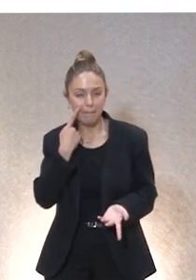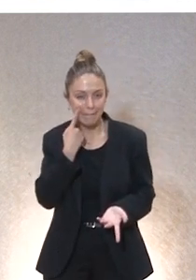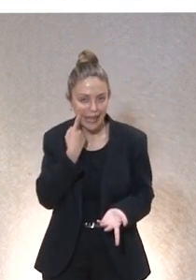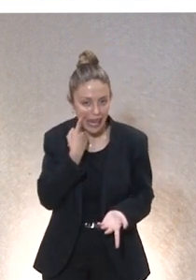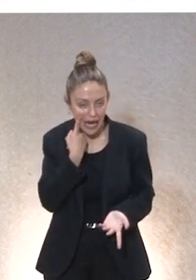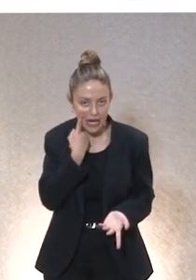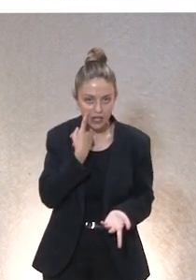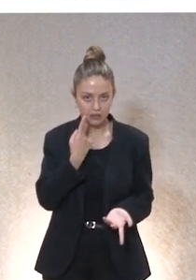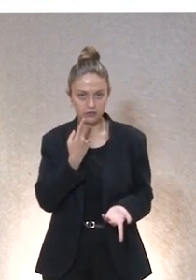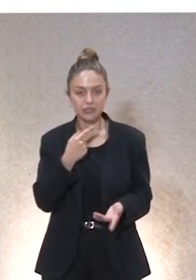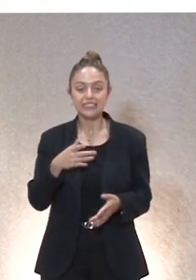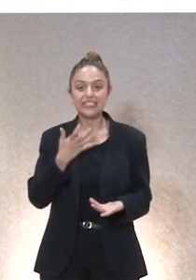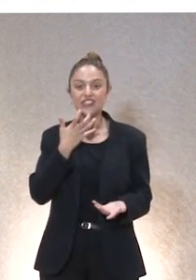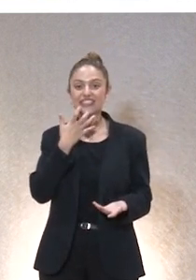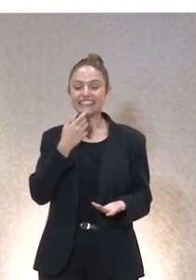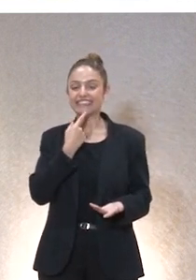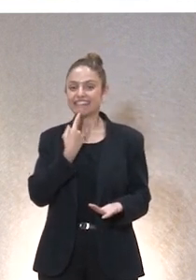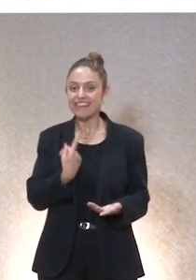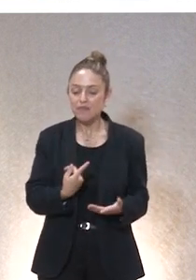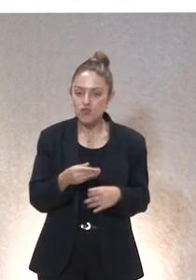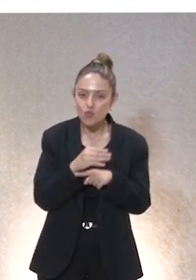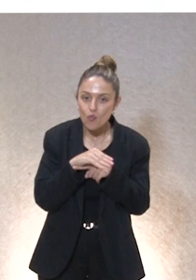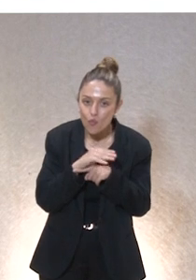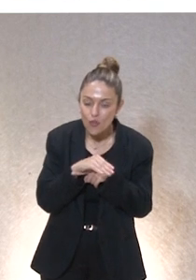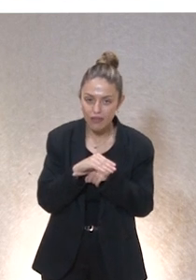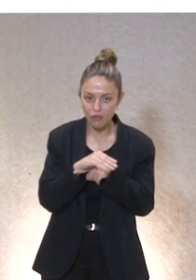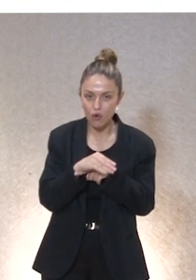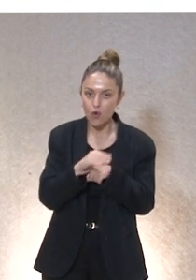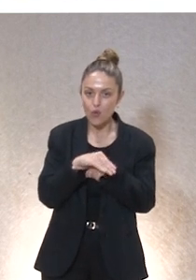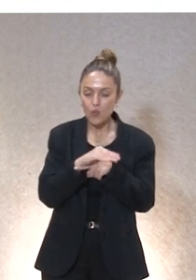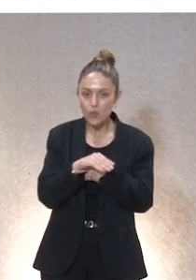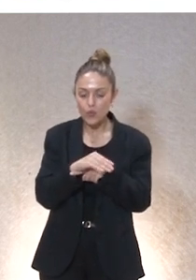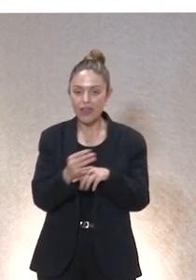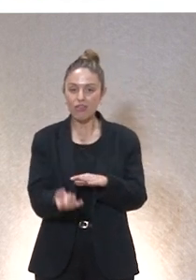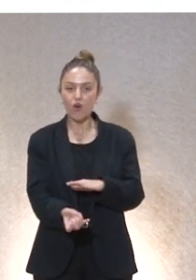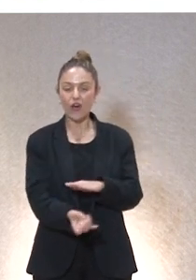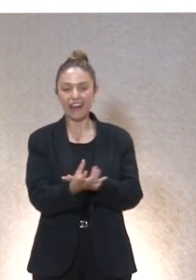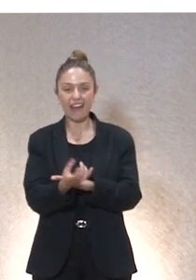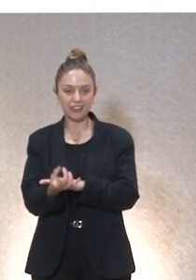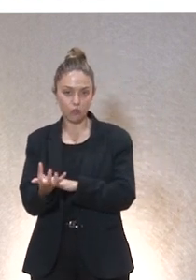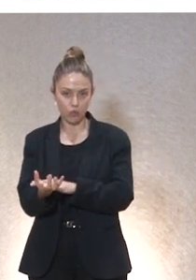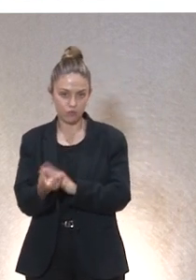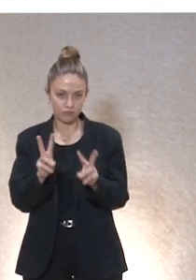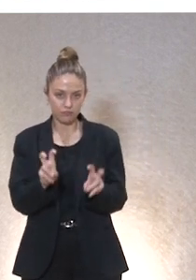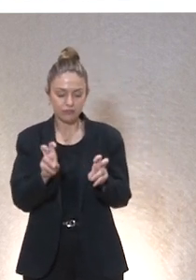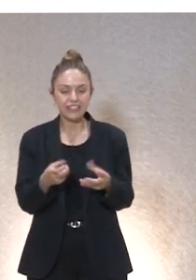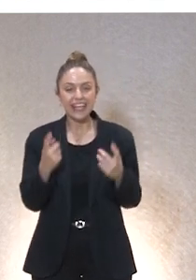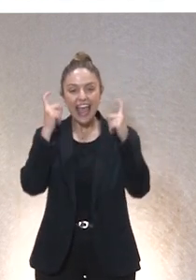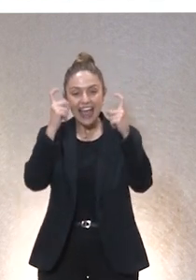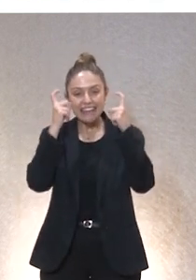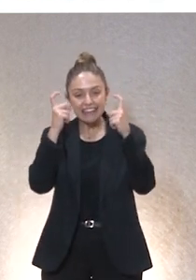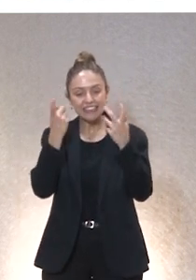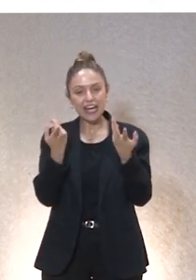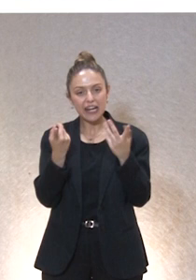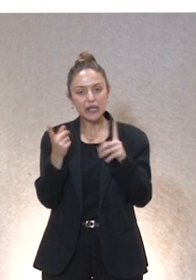pero también cuando hablamos de cuidado hablamos de ese cuidado generativo del que os hablaba y es el intentar responder